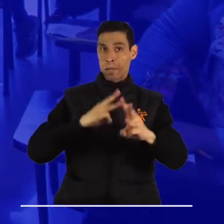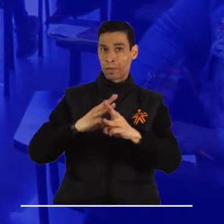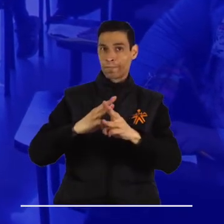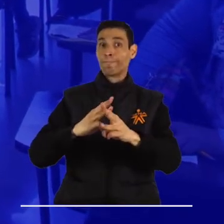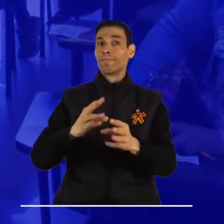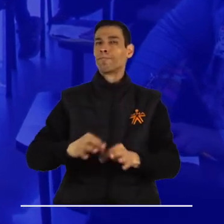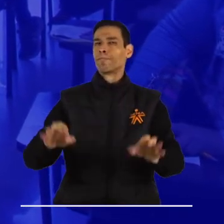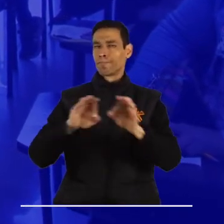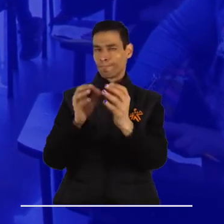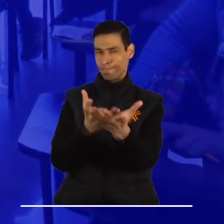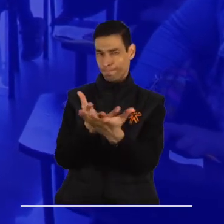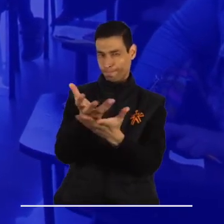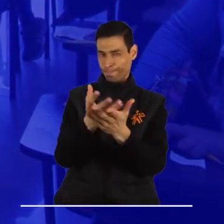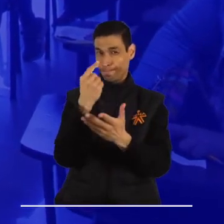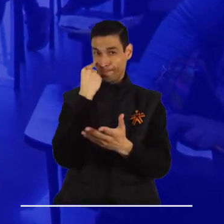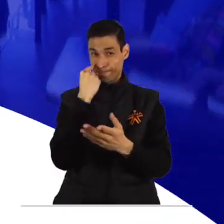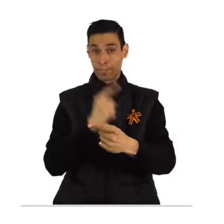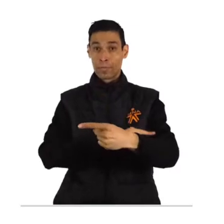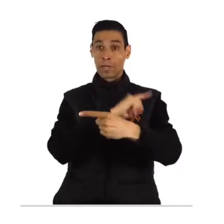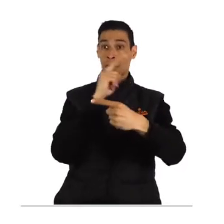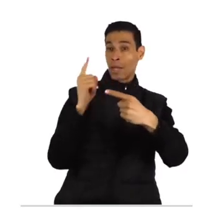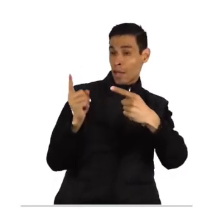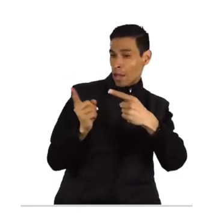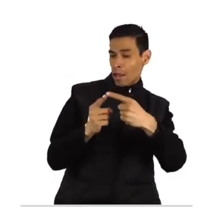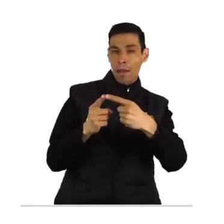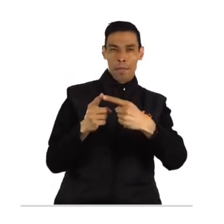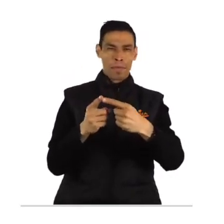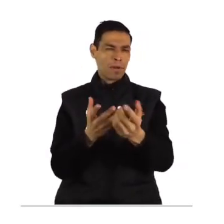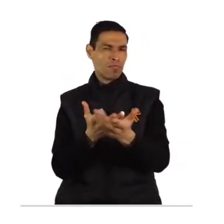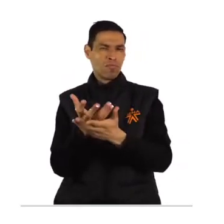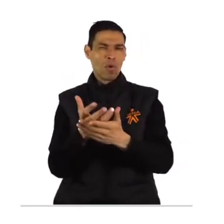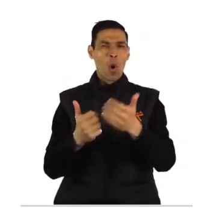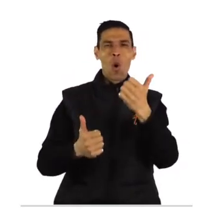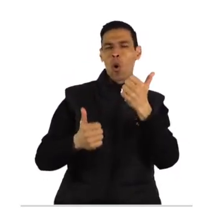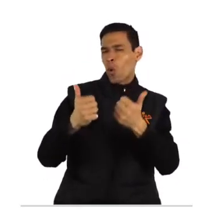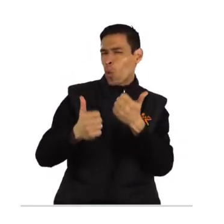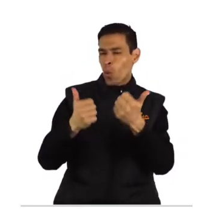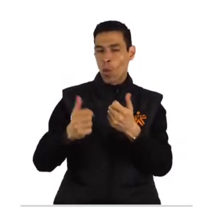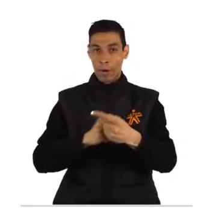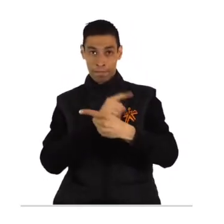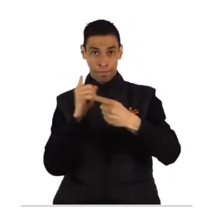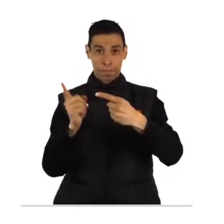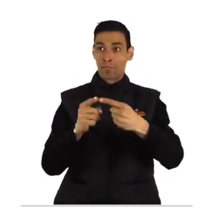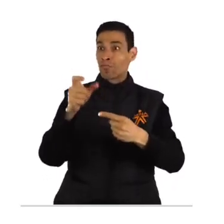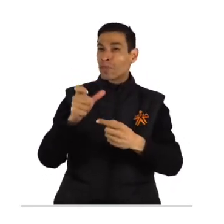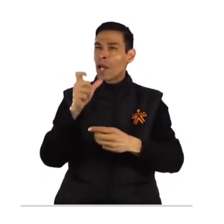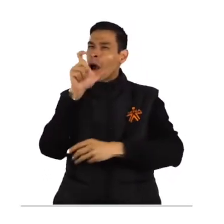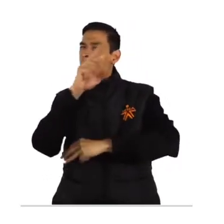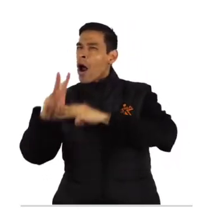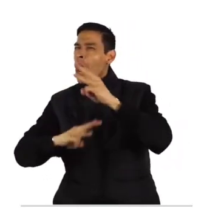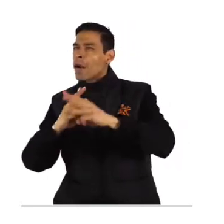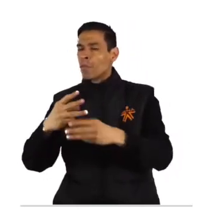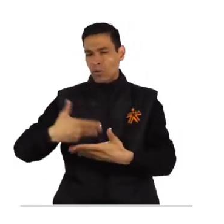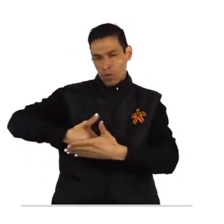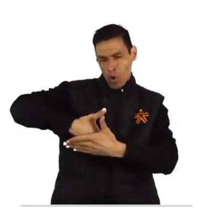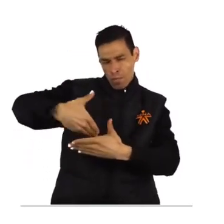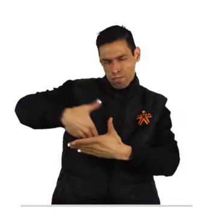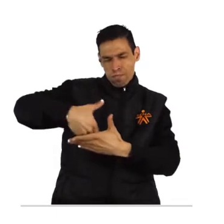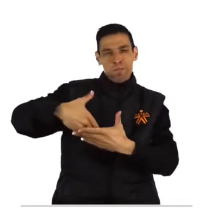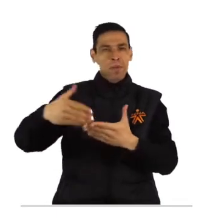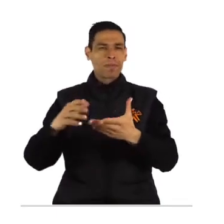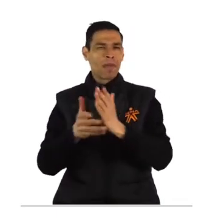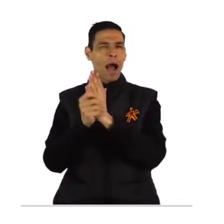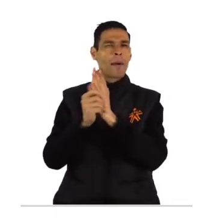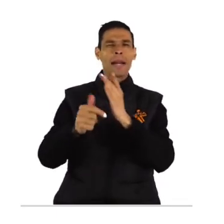no olvides las siguientes recomendaciones investiga cuáles son las principales competencias digitales que el mundo laboral exige